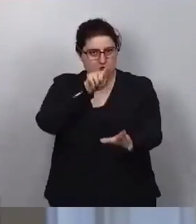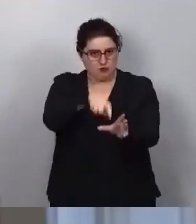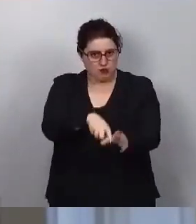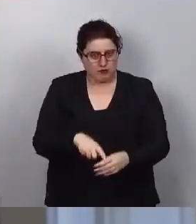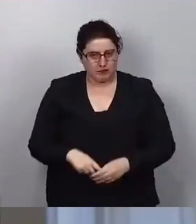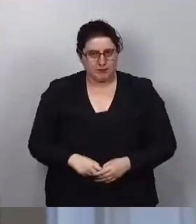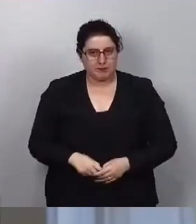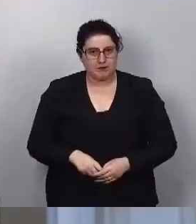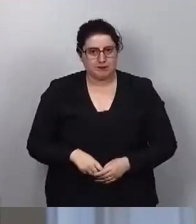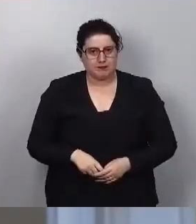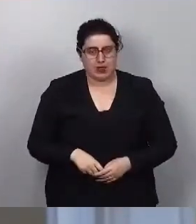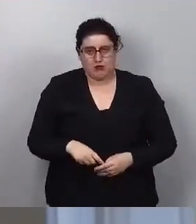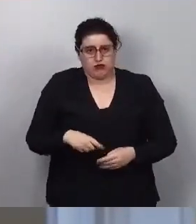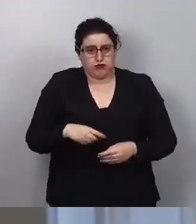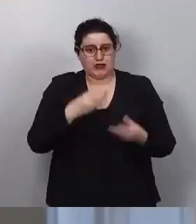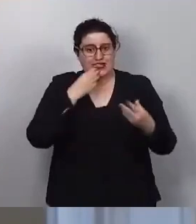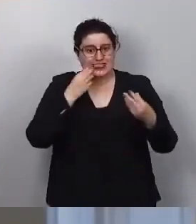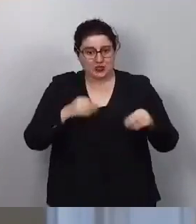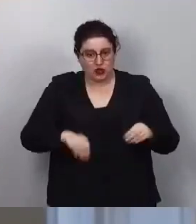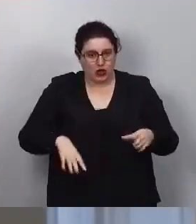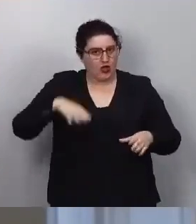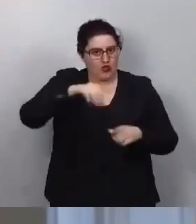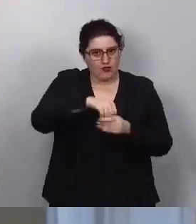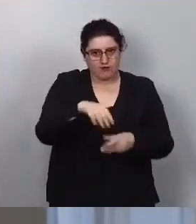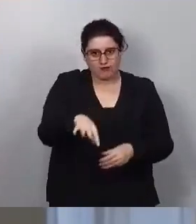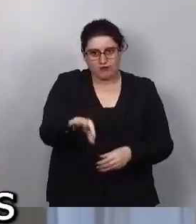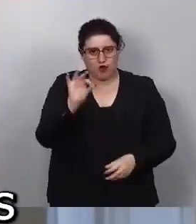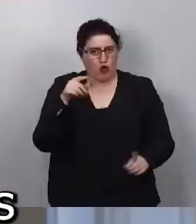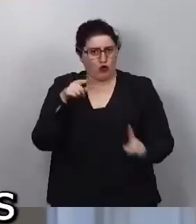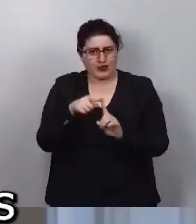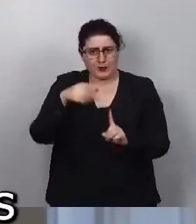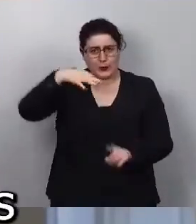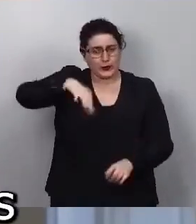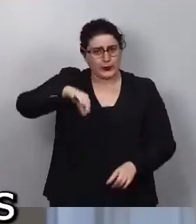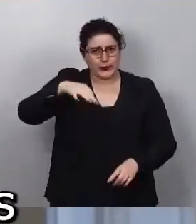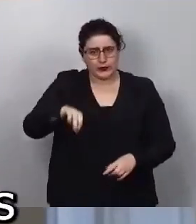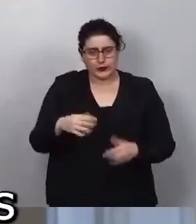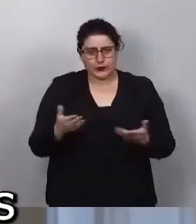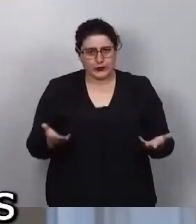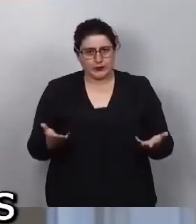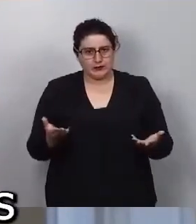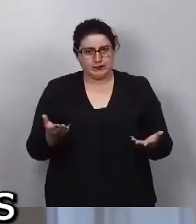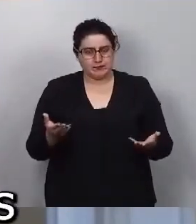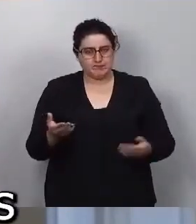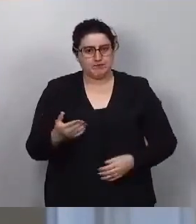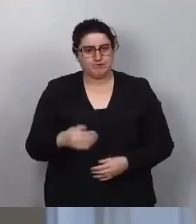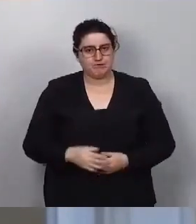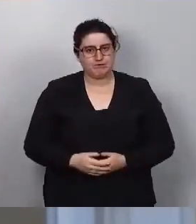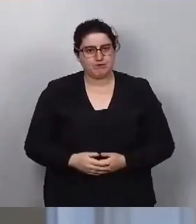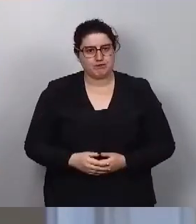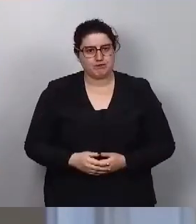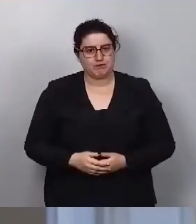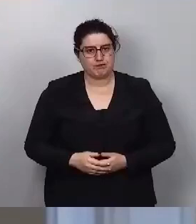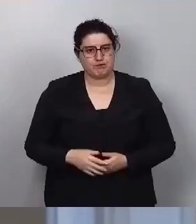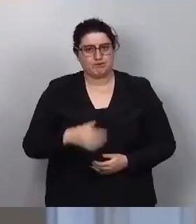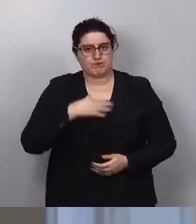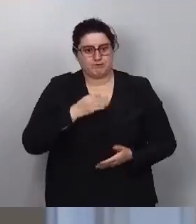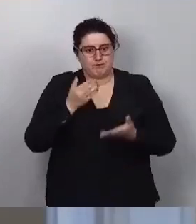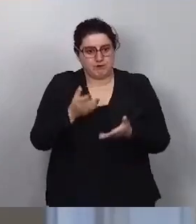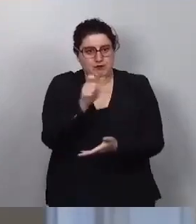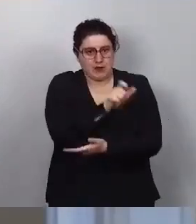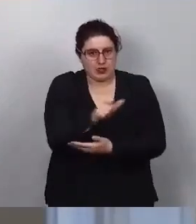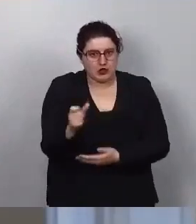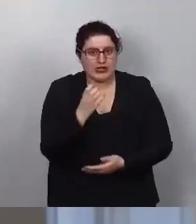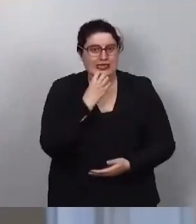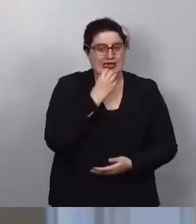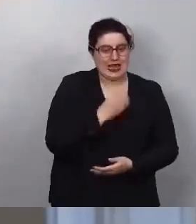decisión histórica que tiene un único objetivo y es el de contribuir a que israelíes y palestinos alcancen